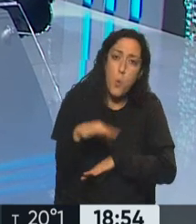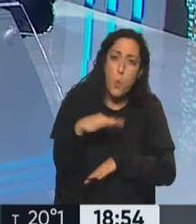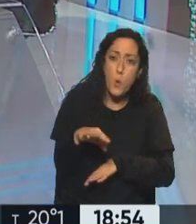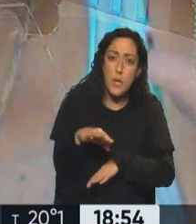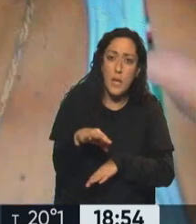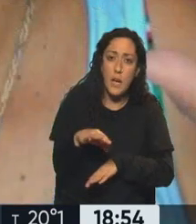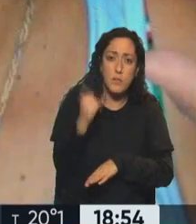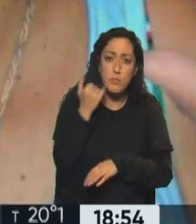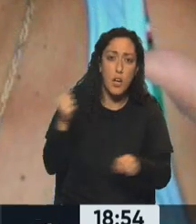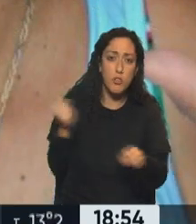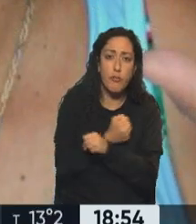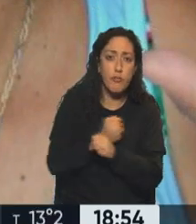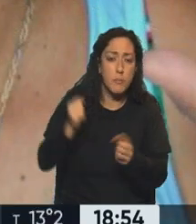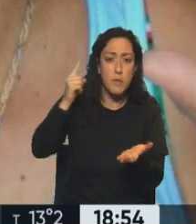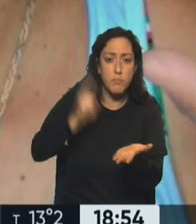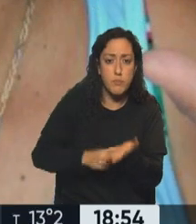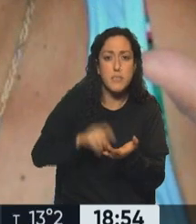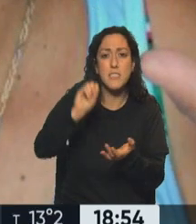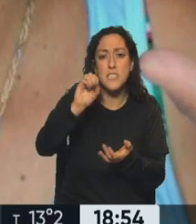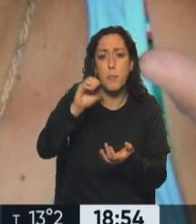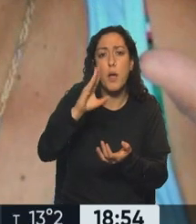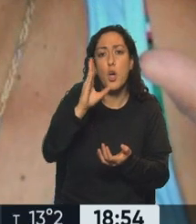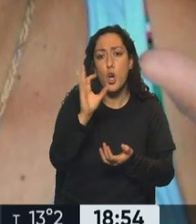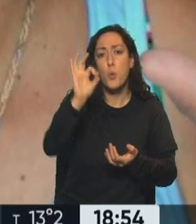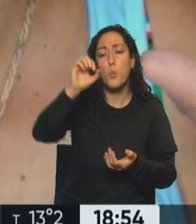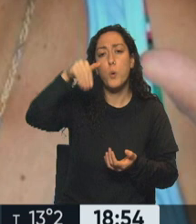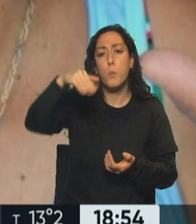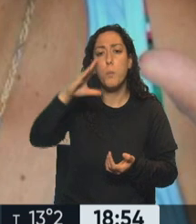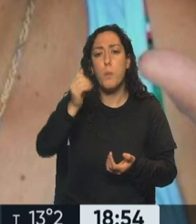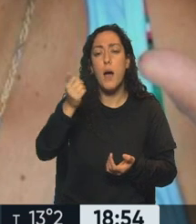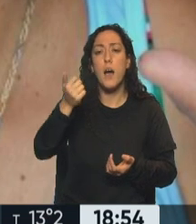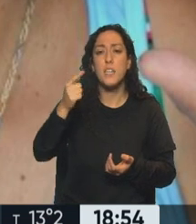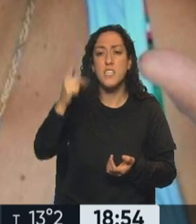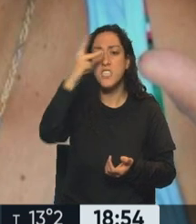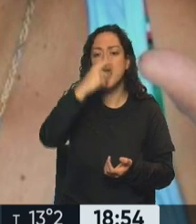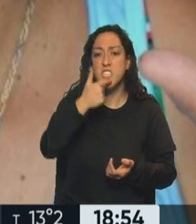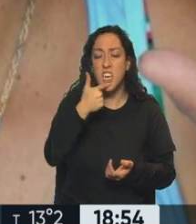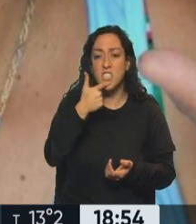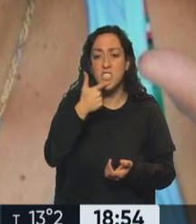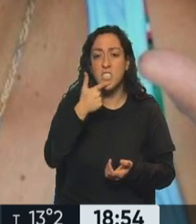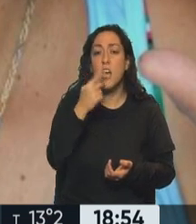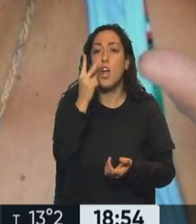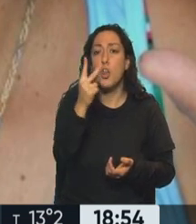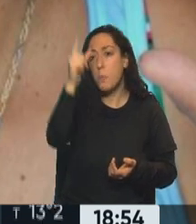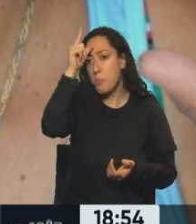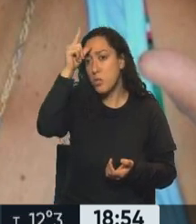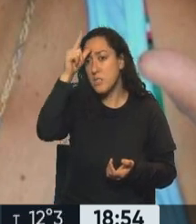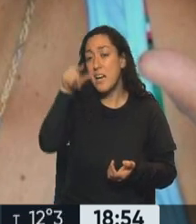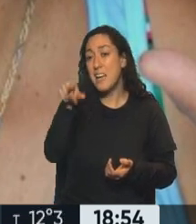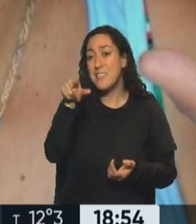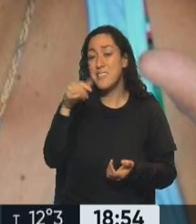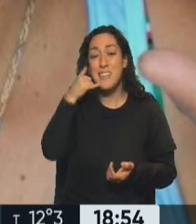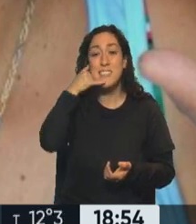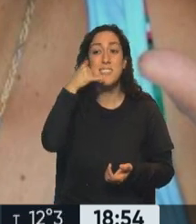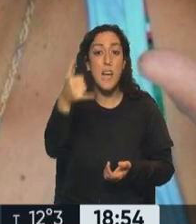condena firma es la causa Bombachas. La causa Bombachas se la acusa de haber hecho una amenaza telefónica a dos policías, siendo si